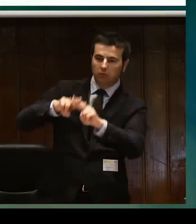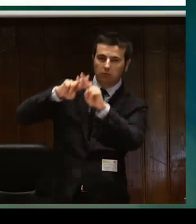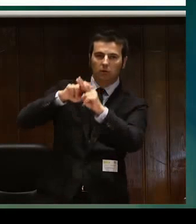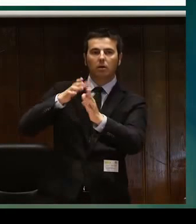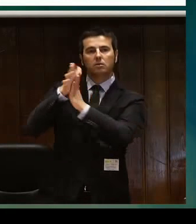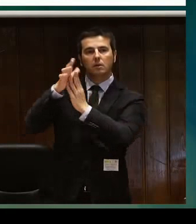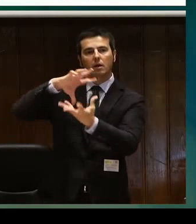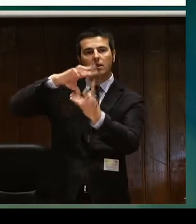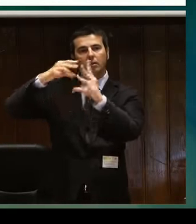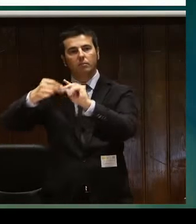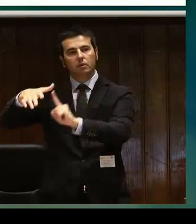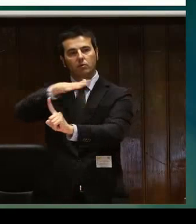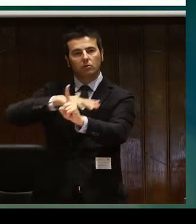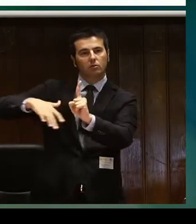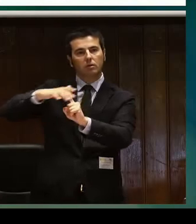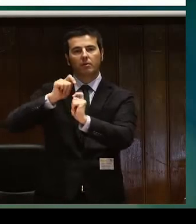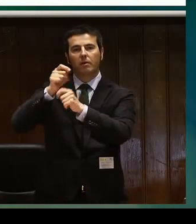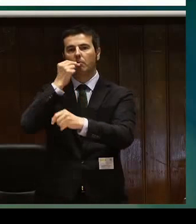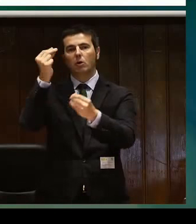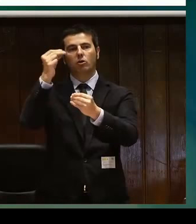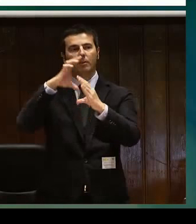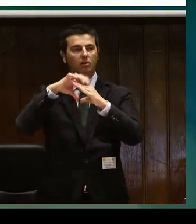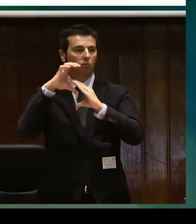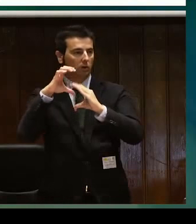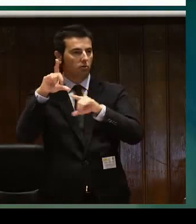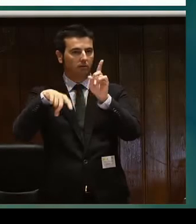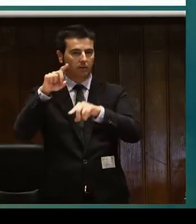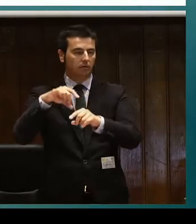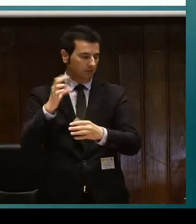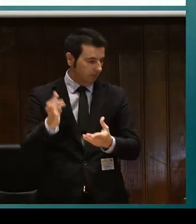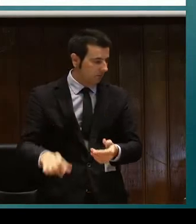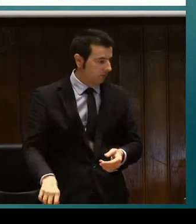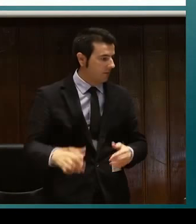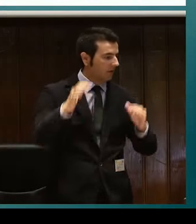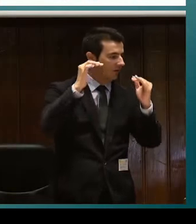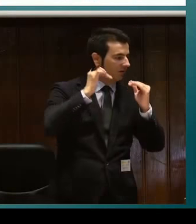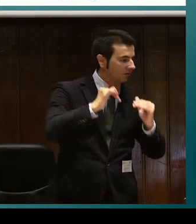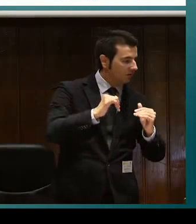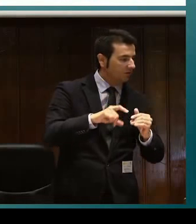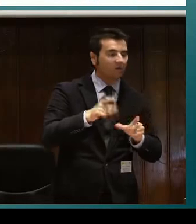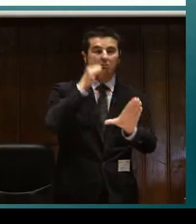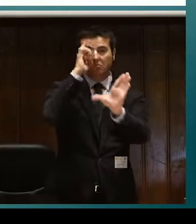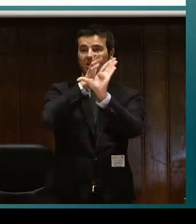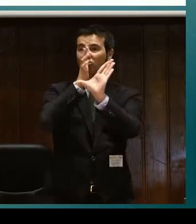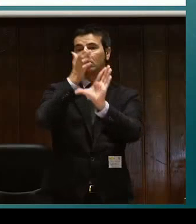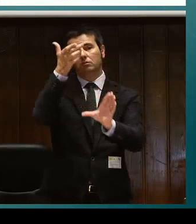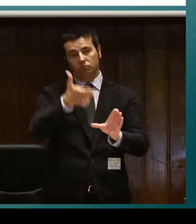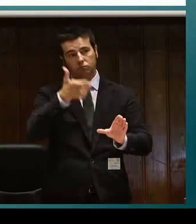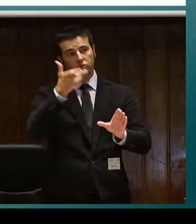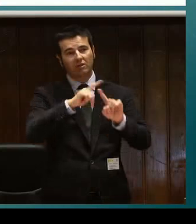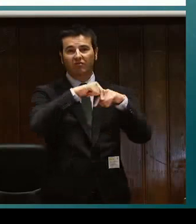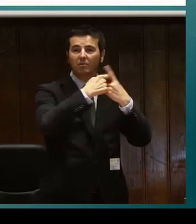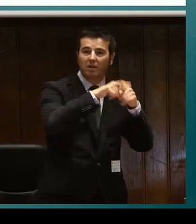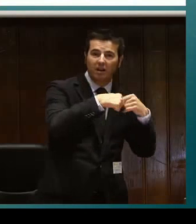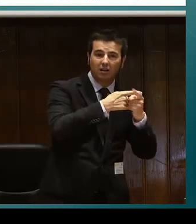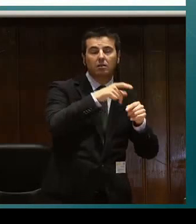que es quien se encarga de evaluar el entorno de una persona sordociega ya sea en una empresa en un instituto para